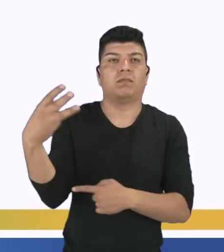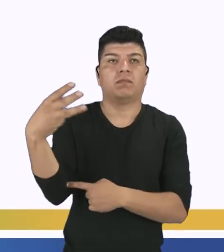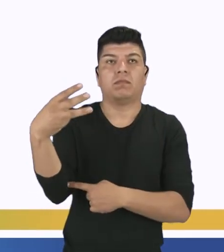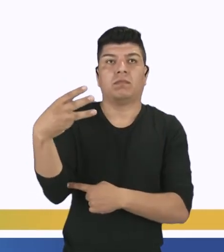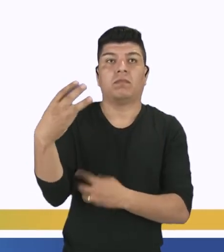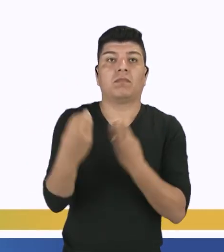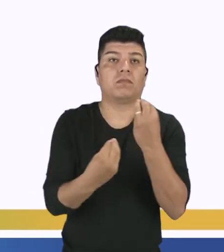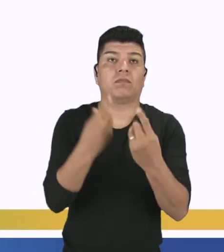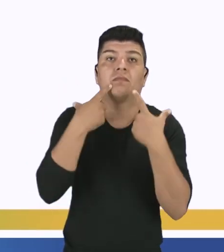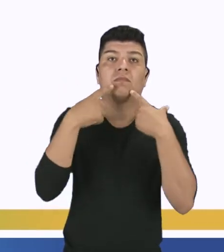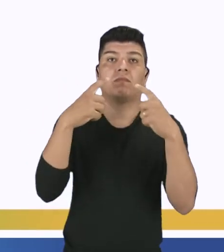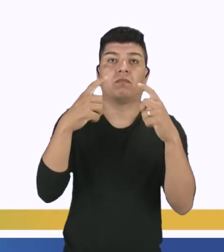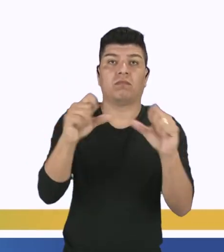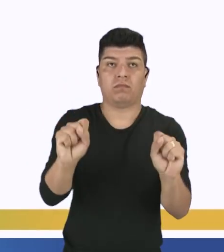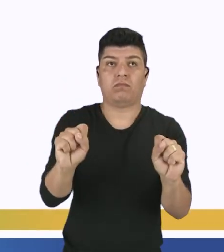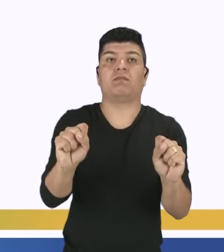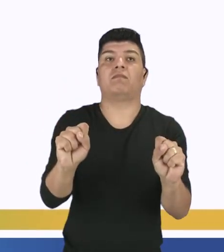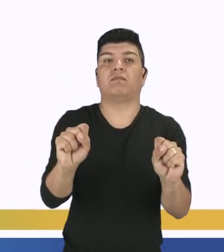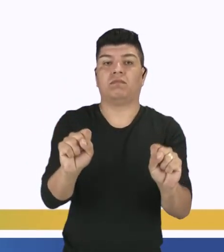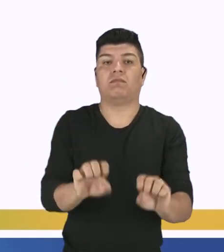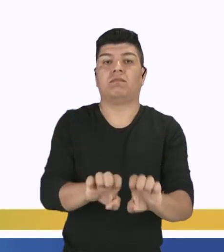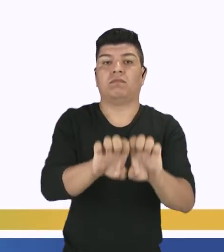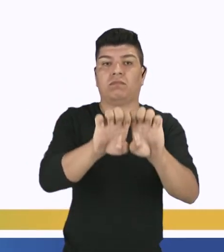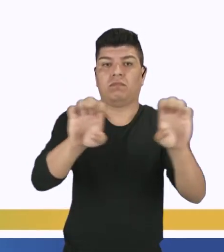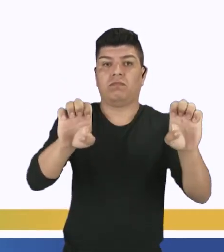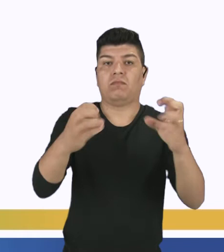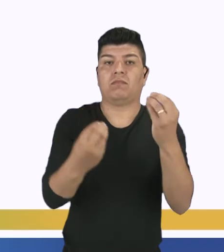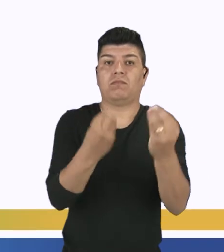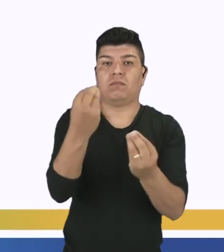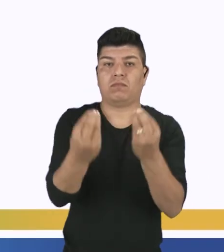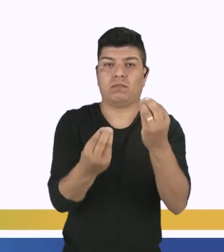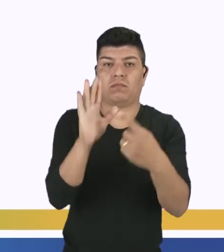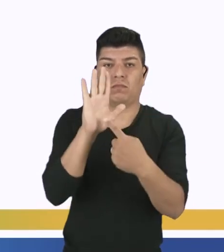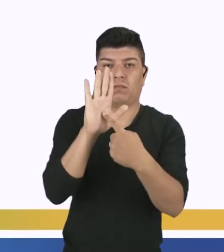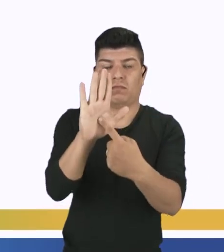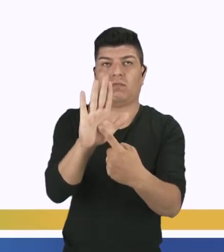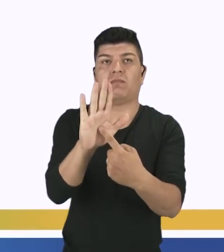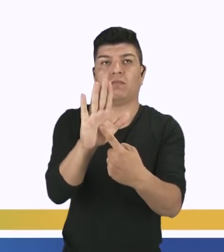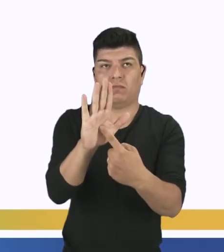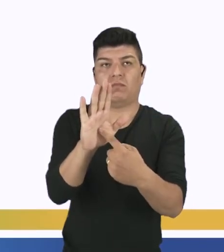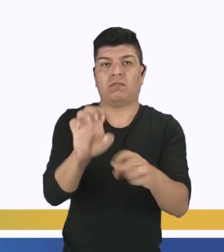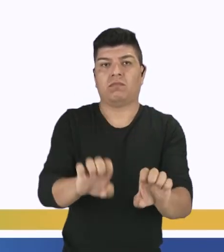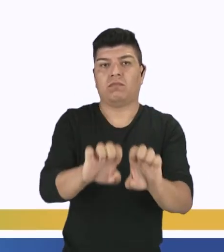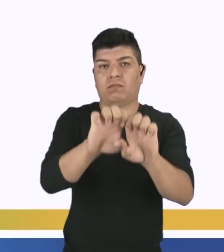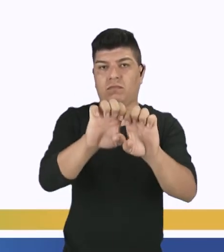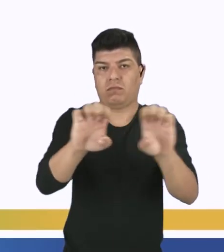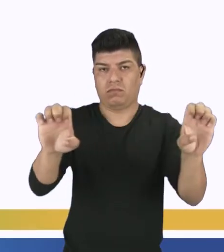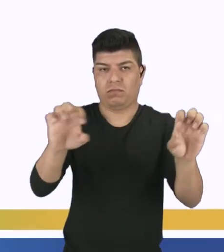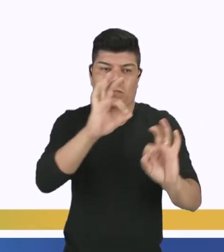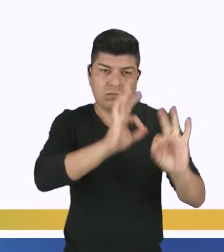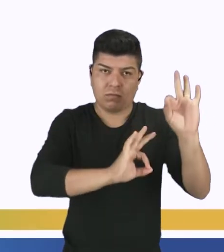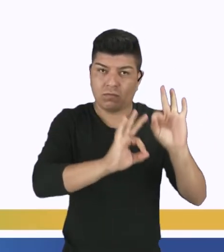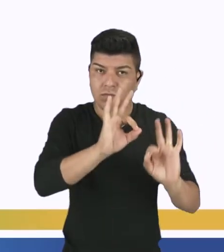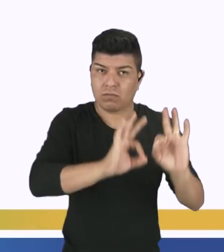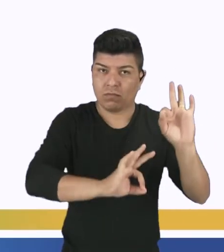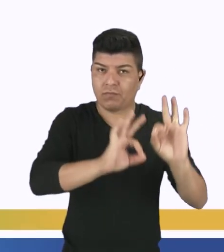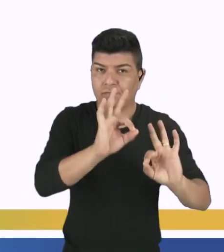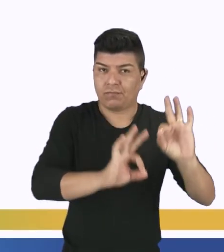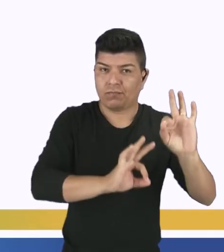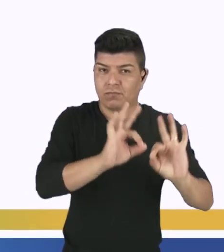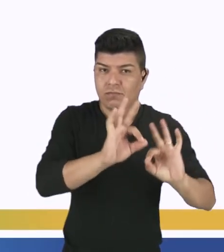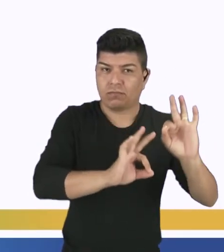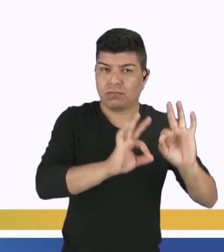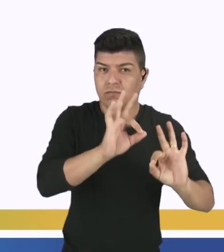cómo es su lenguaje y cómo está dispuesta, o sea, arrumada o cómo está